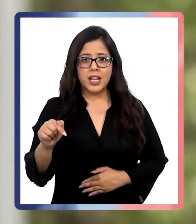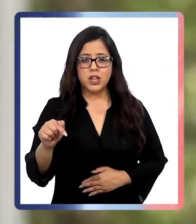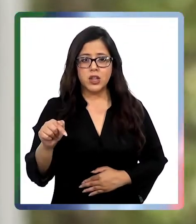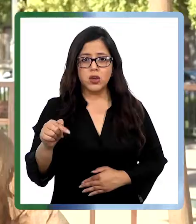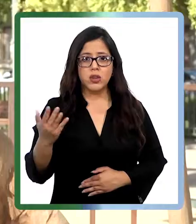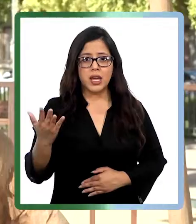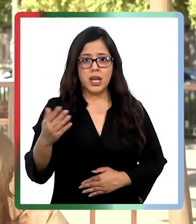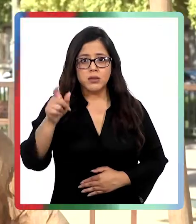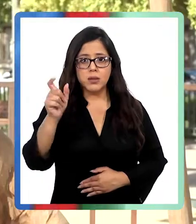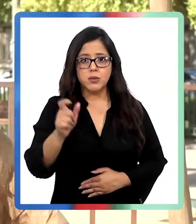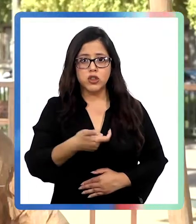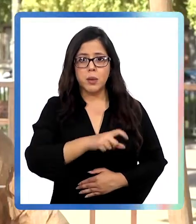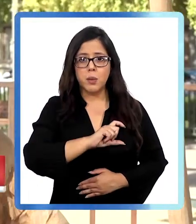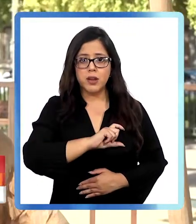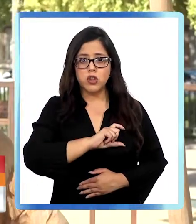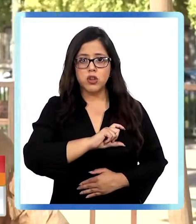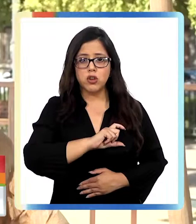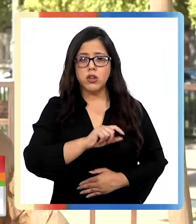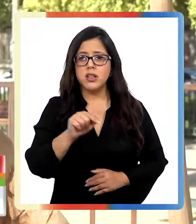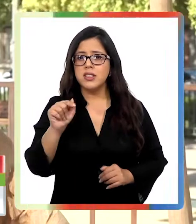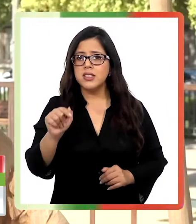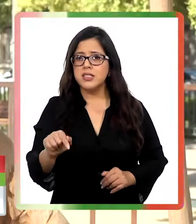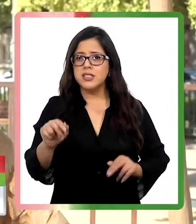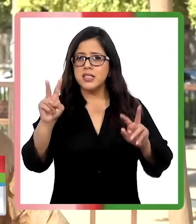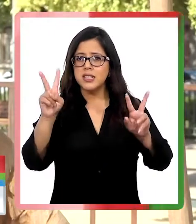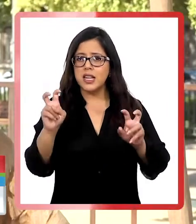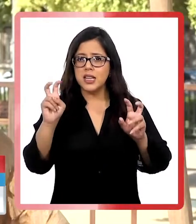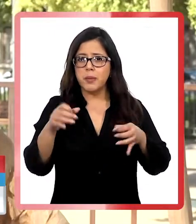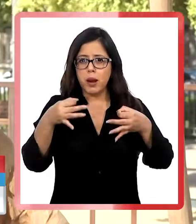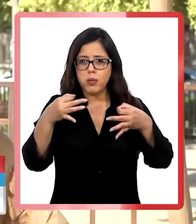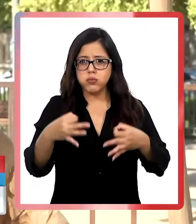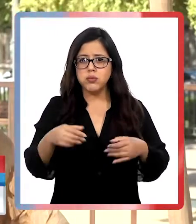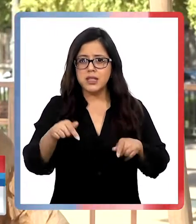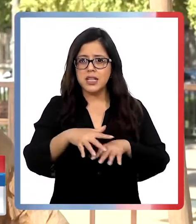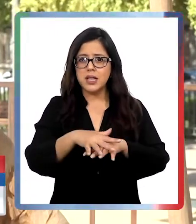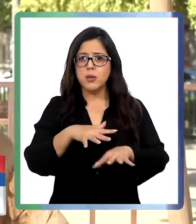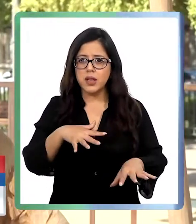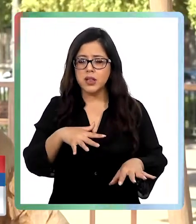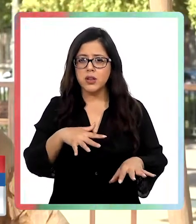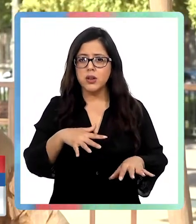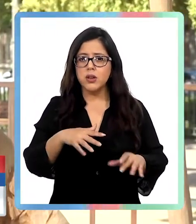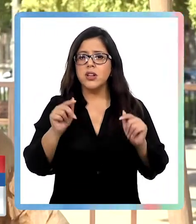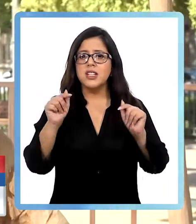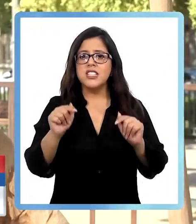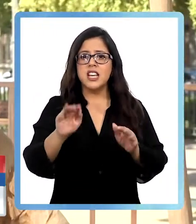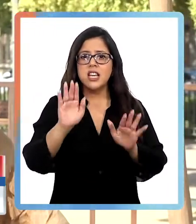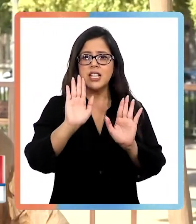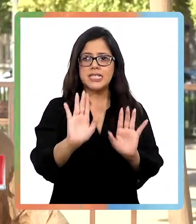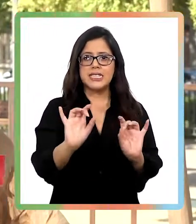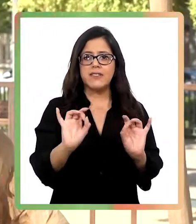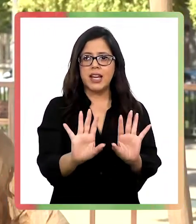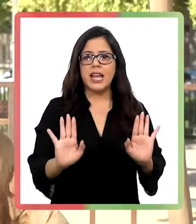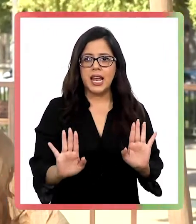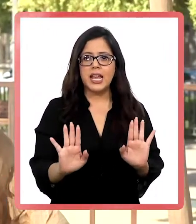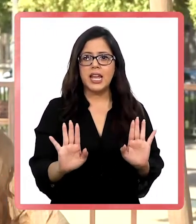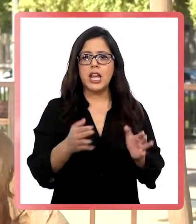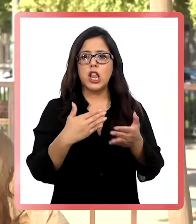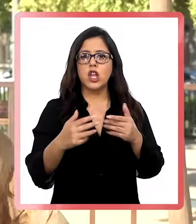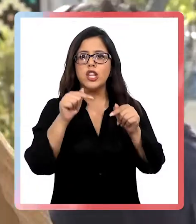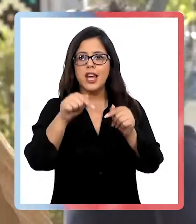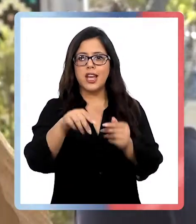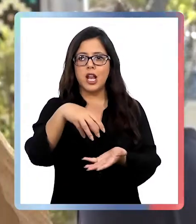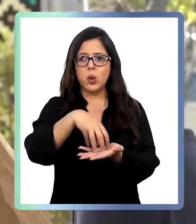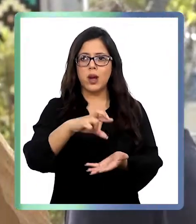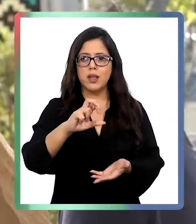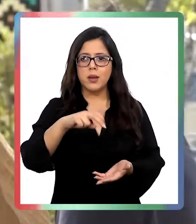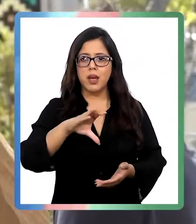y es el tema que me tocó aquí en este evento. Y el soldado español se va a quedar ahí después en el fuerte ahí de Penco.